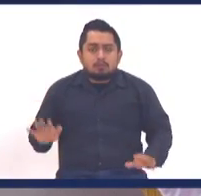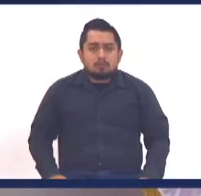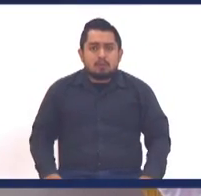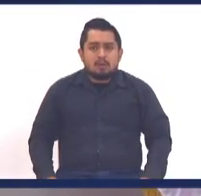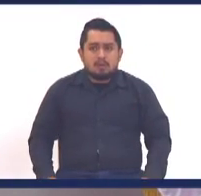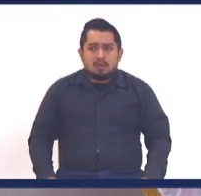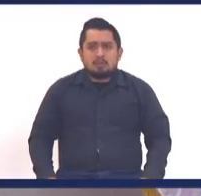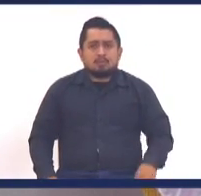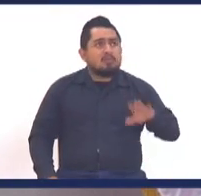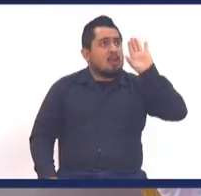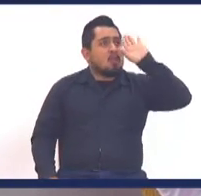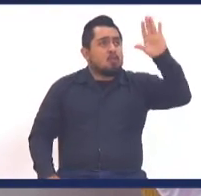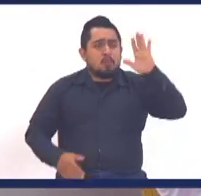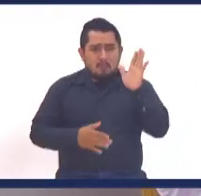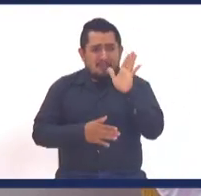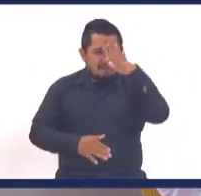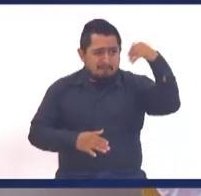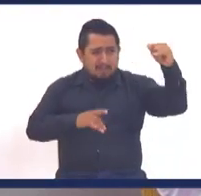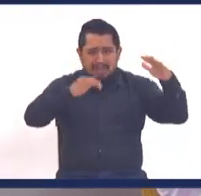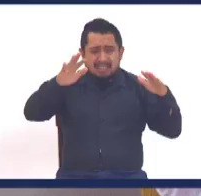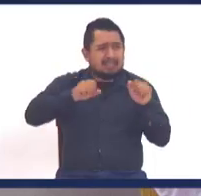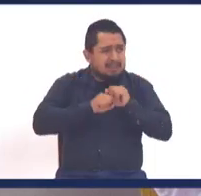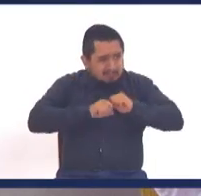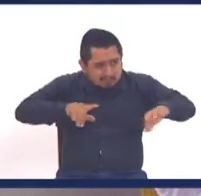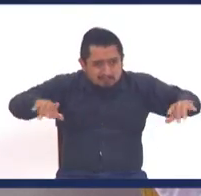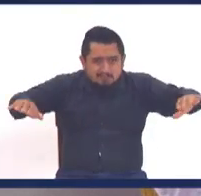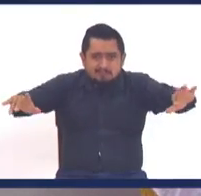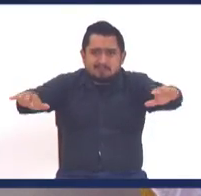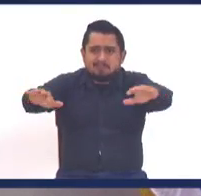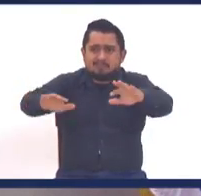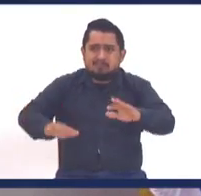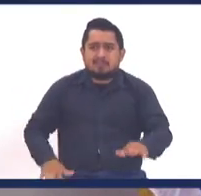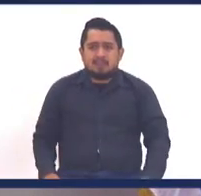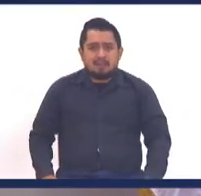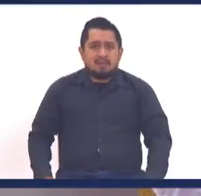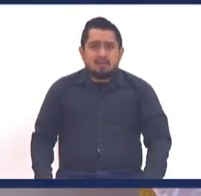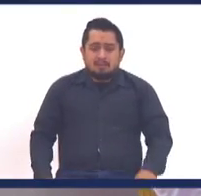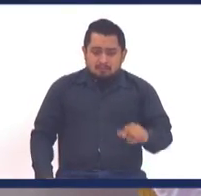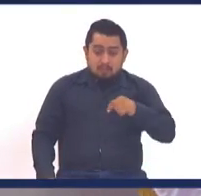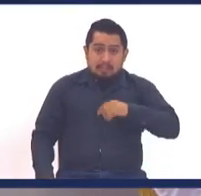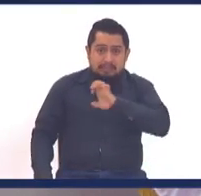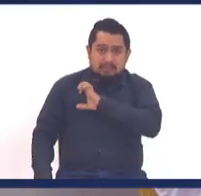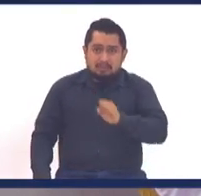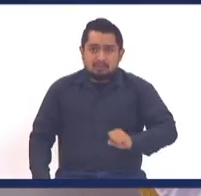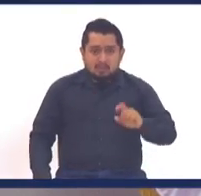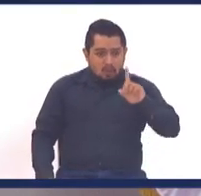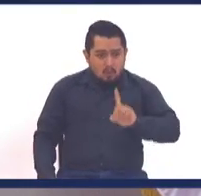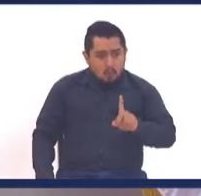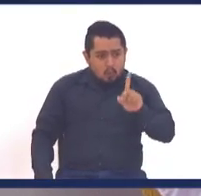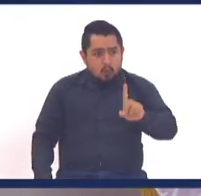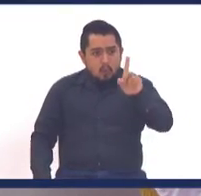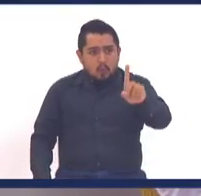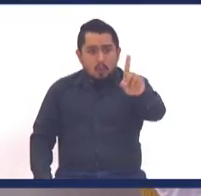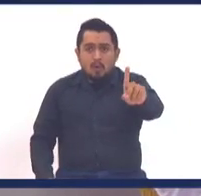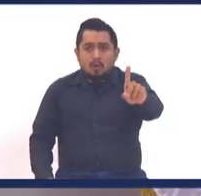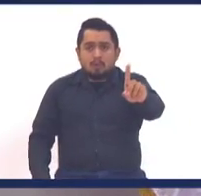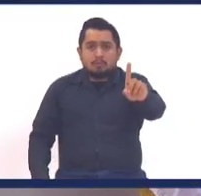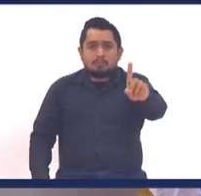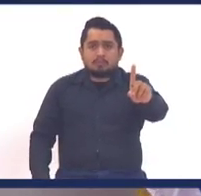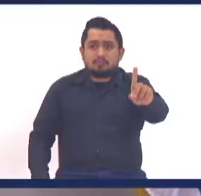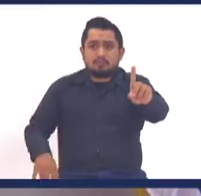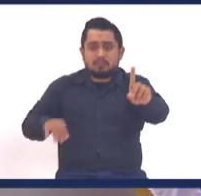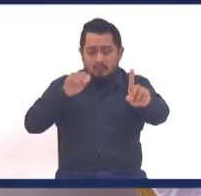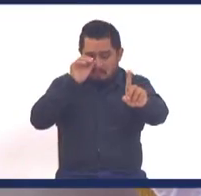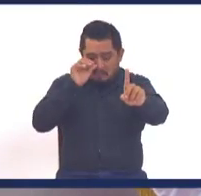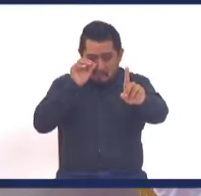La misericordia de Dios trasciende fronteras. Hay gente que se fue de manera irregular del Salvador, porque nadie es ilegal en el mundo, pero se fue